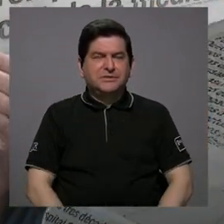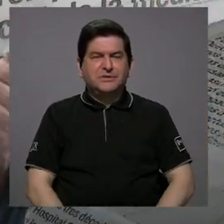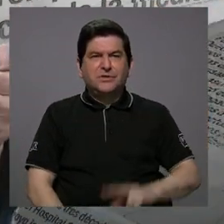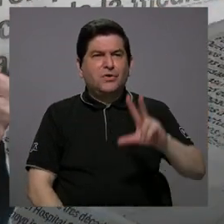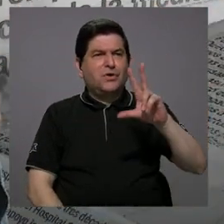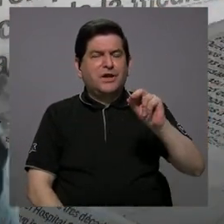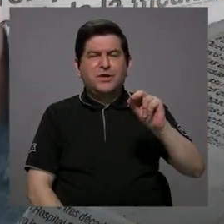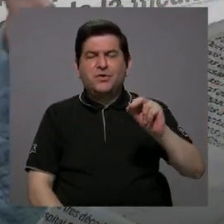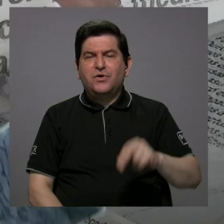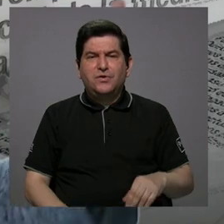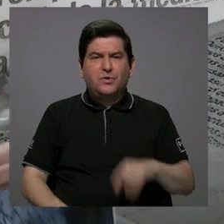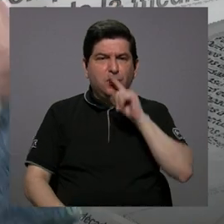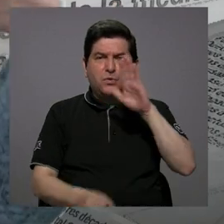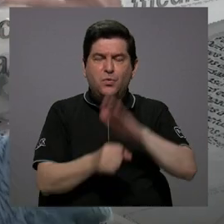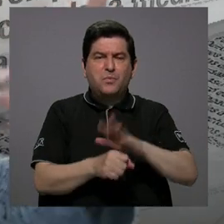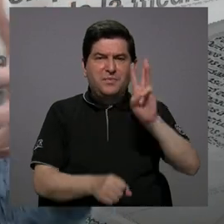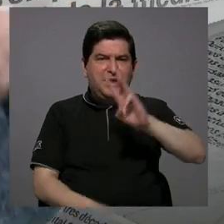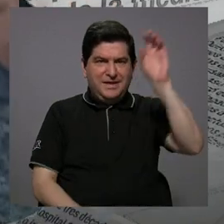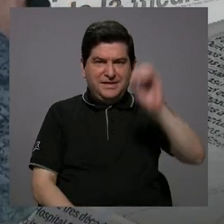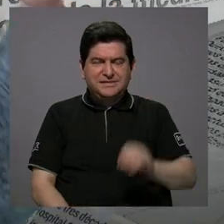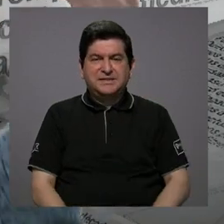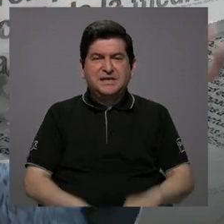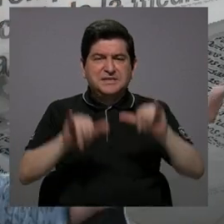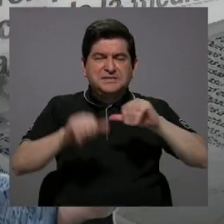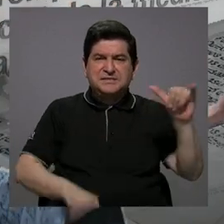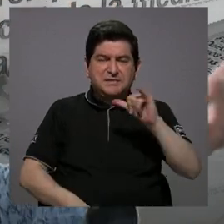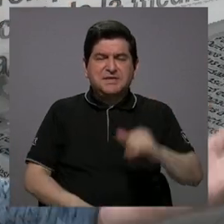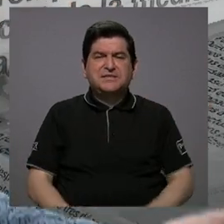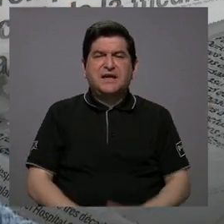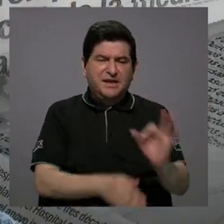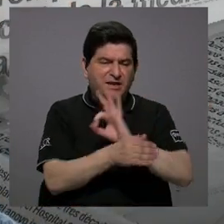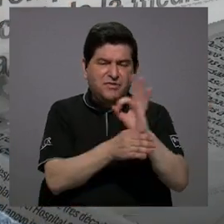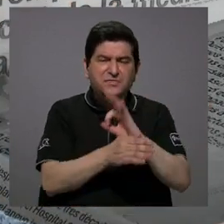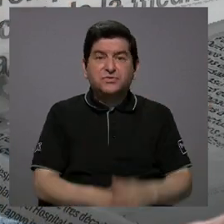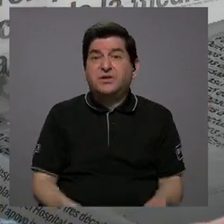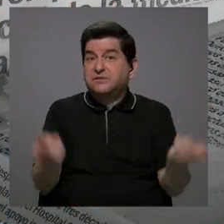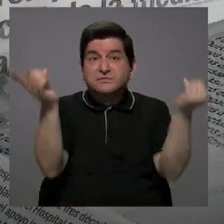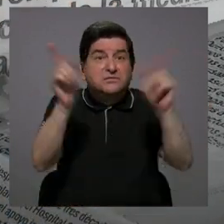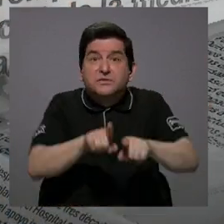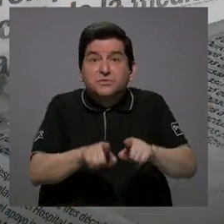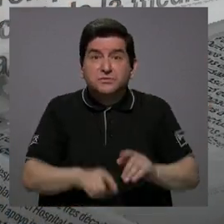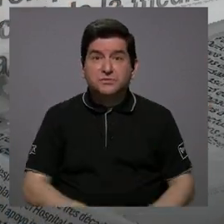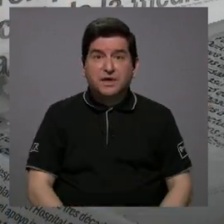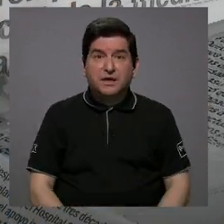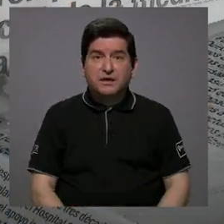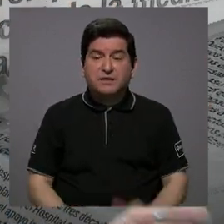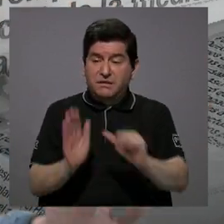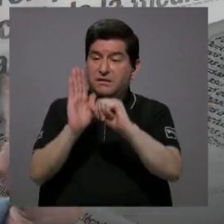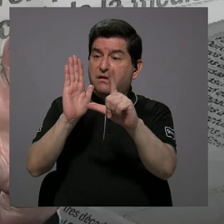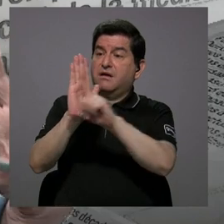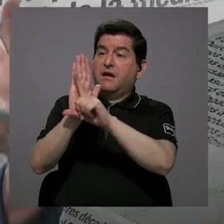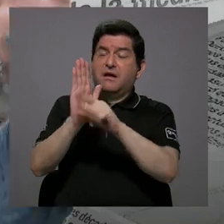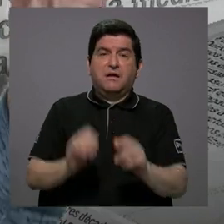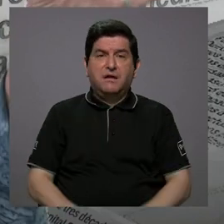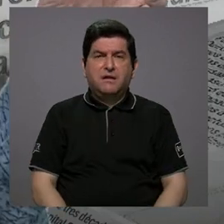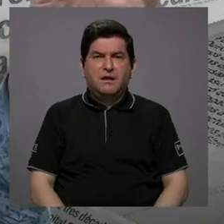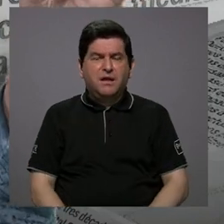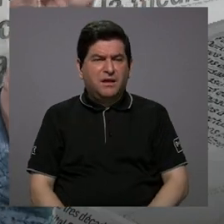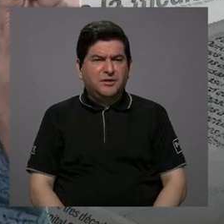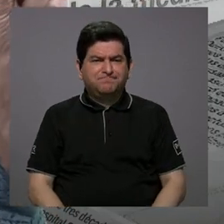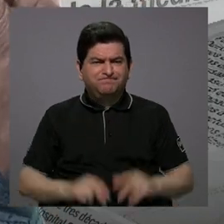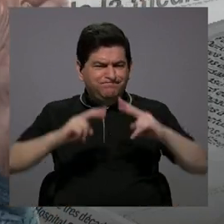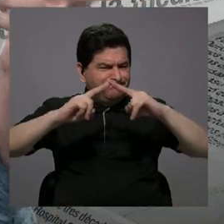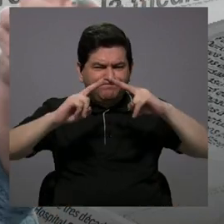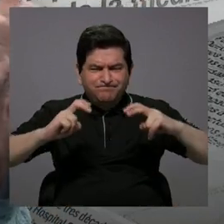al 6%, sino se mantiene el mismo dándole más funciones, ¿qué pasa con respecto a la Asamblea Legislativa que no mira